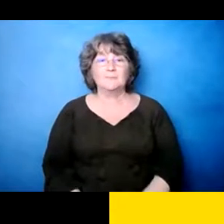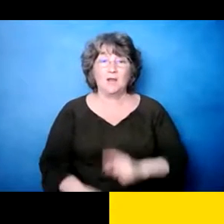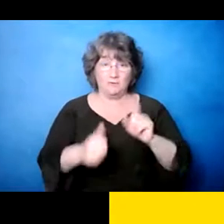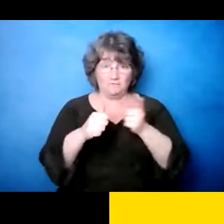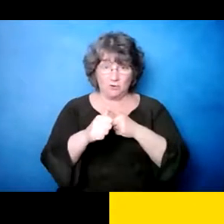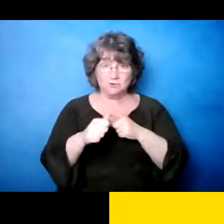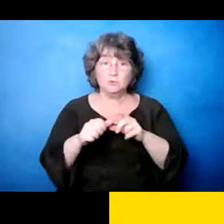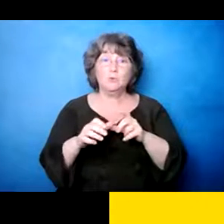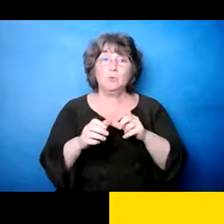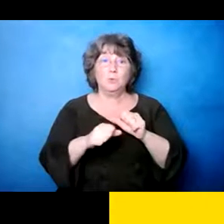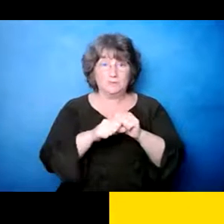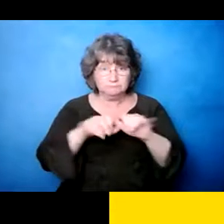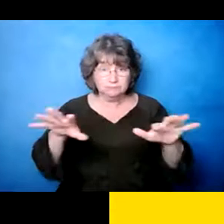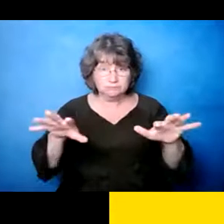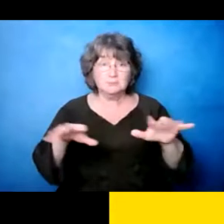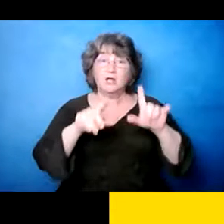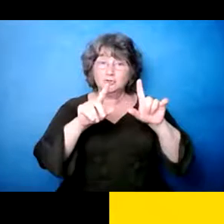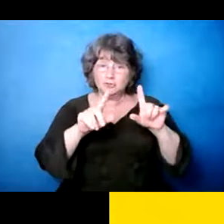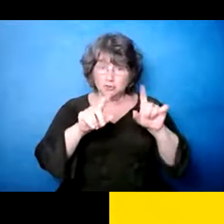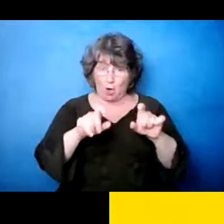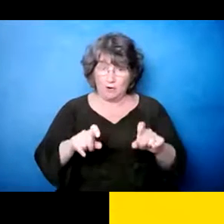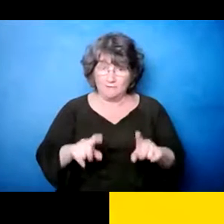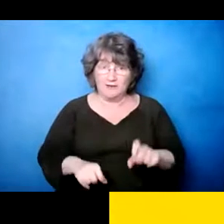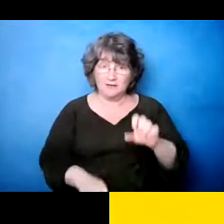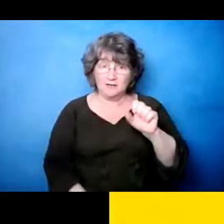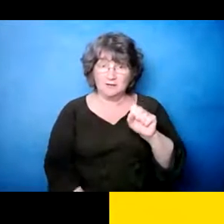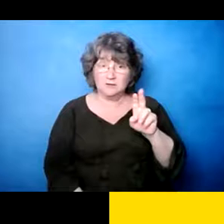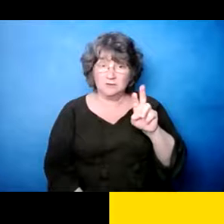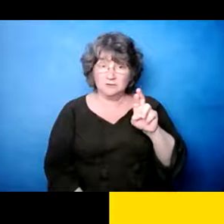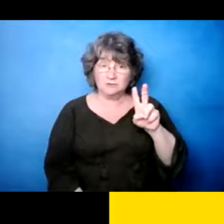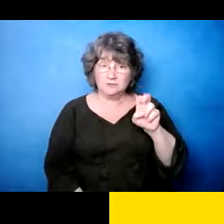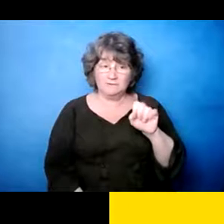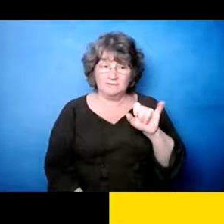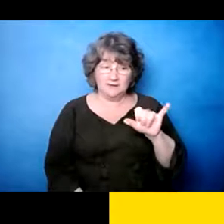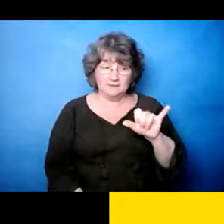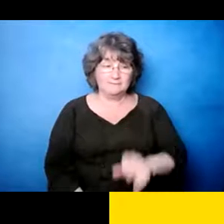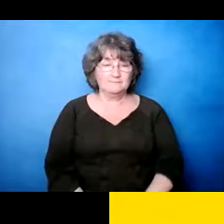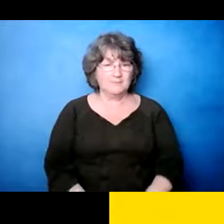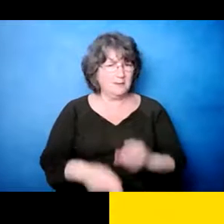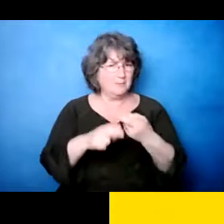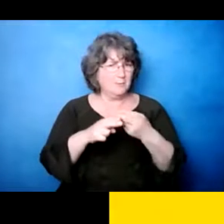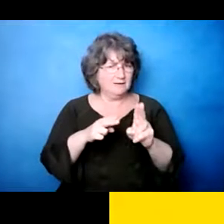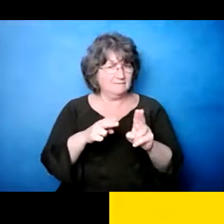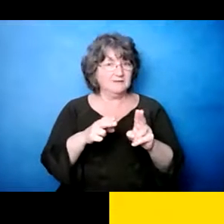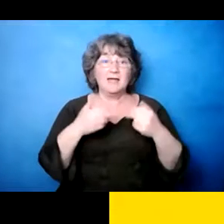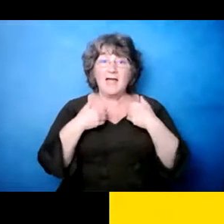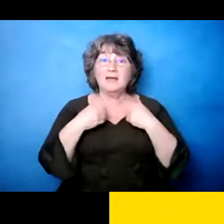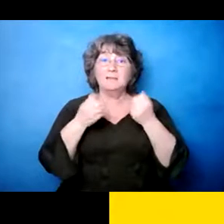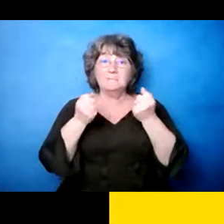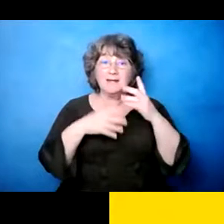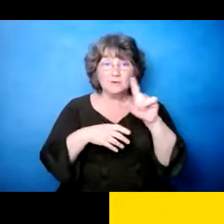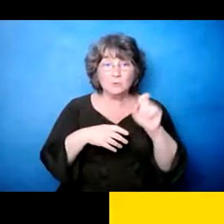Entonces, eh, eh, eh, que quería hacer una, una encuesta y tenía muchas preguntas que estaban abiertas.